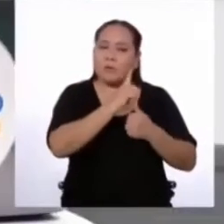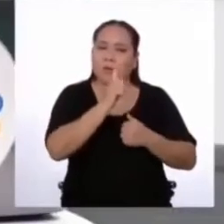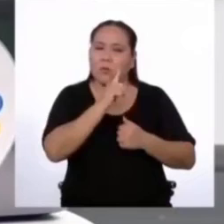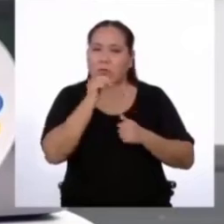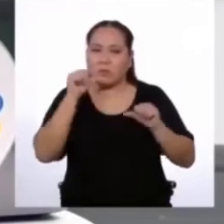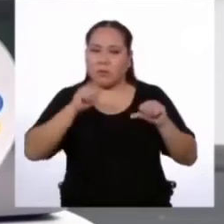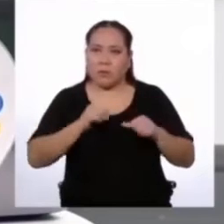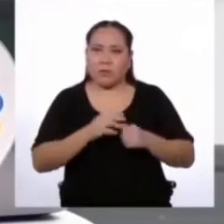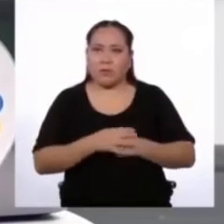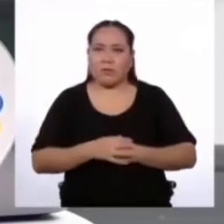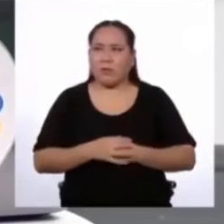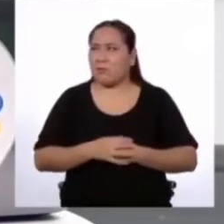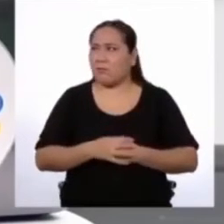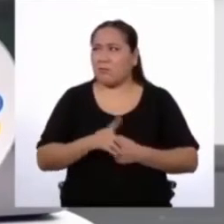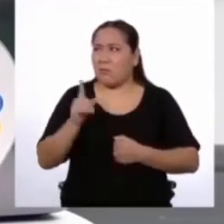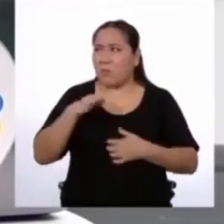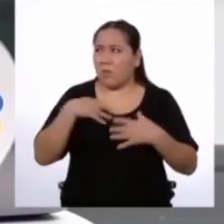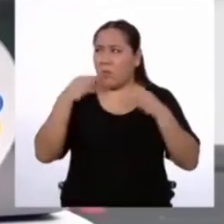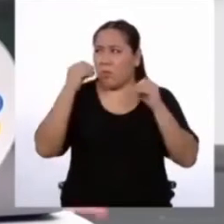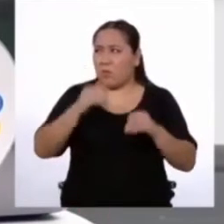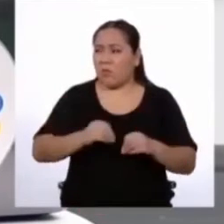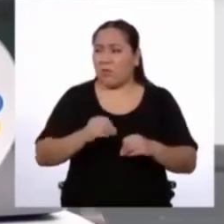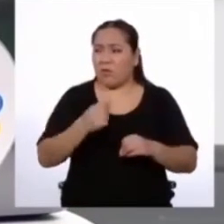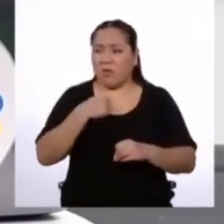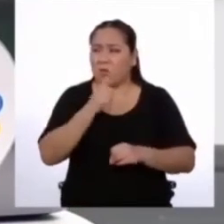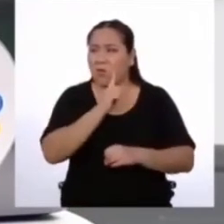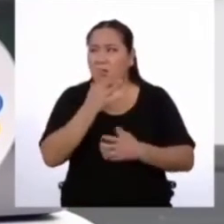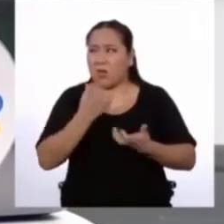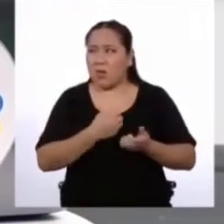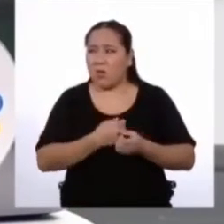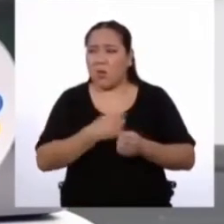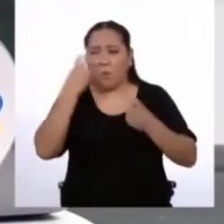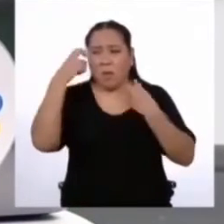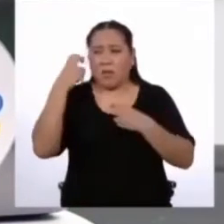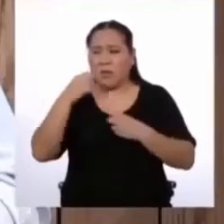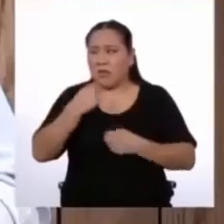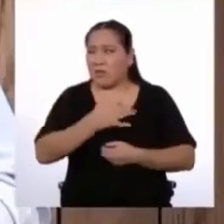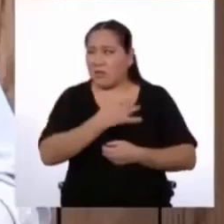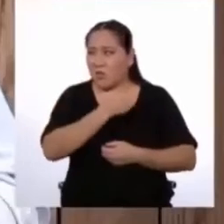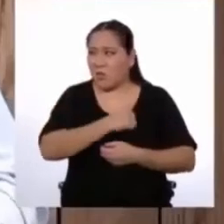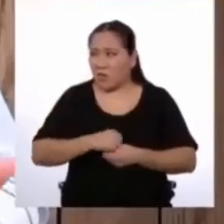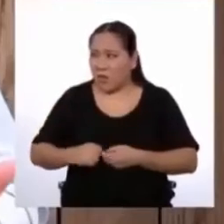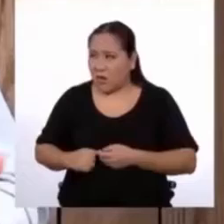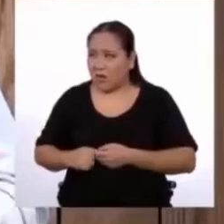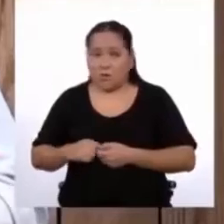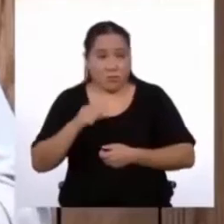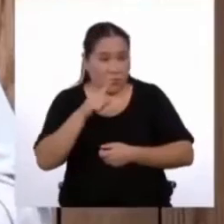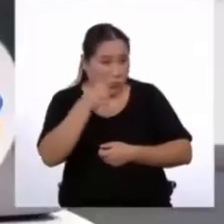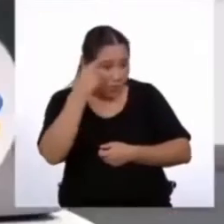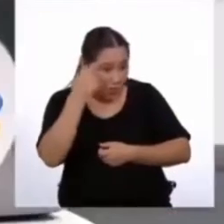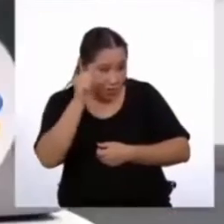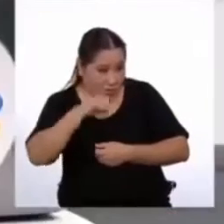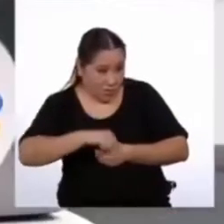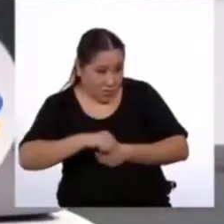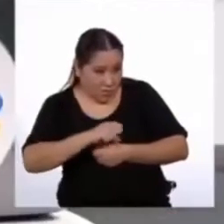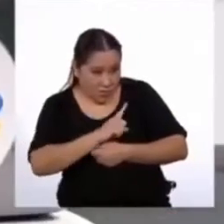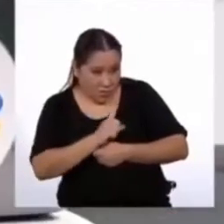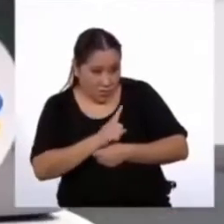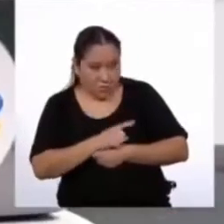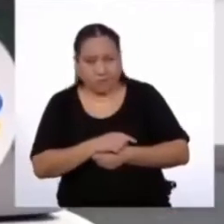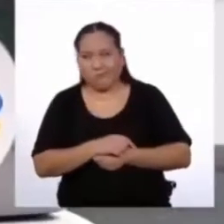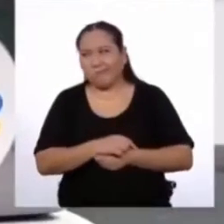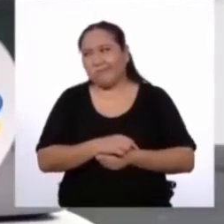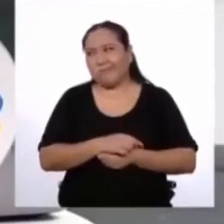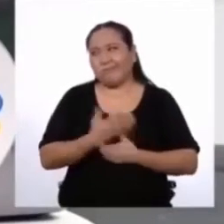Entonces... ¿No puedo poner lo de no sacar a pasear a Totó si estoy con flojera? ¿Tú qué crees? Bueno,